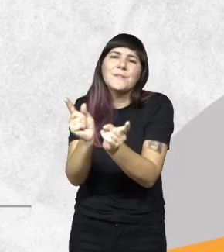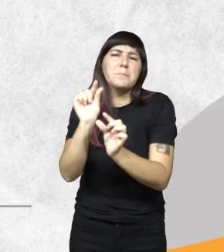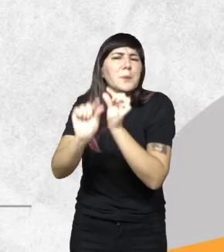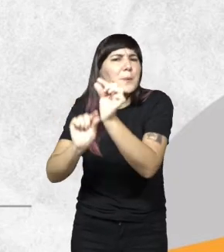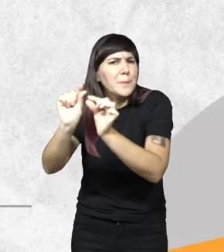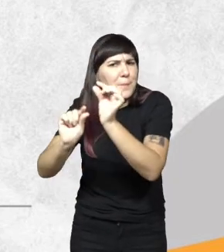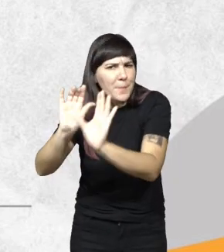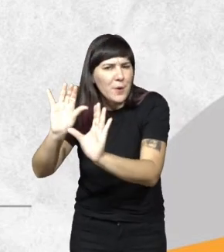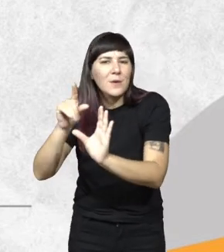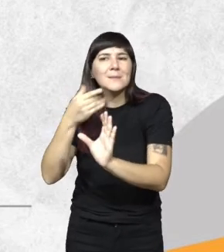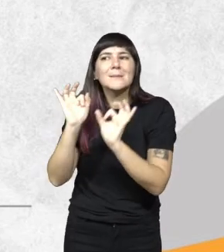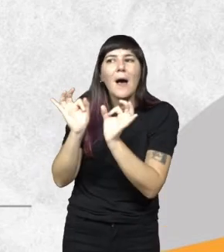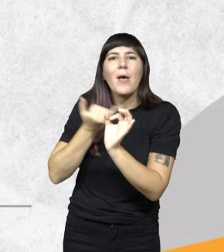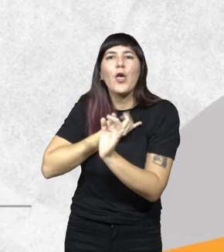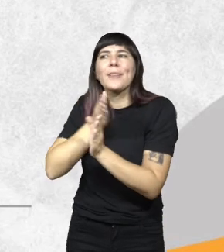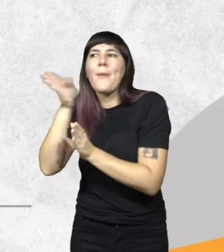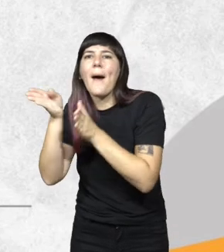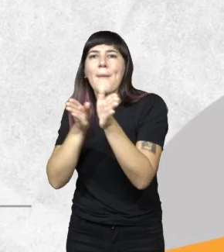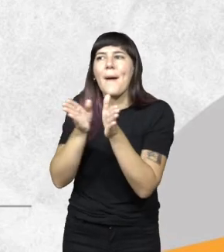poco, pero ir sabiendo dónde uno va.